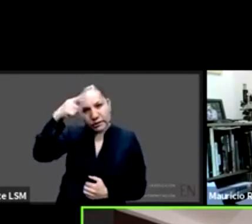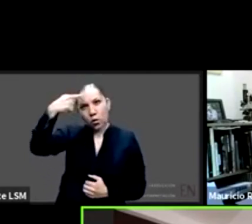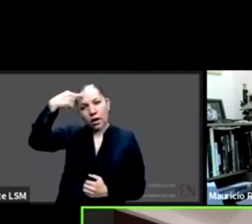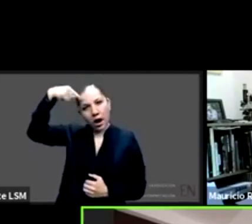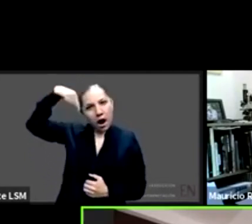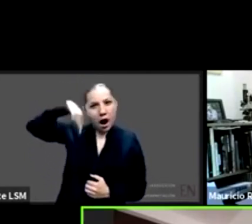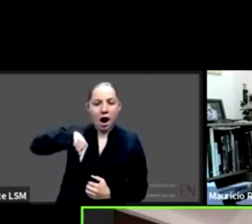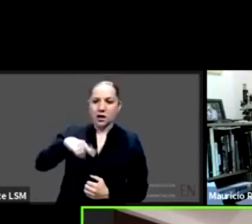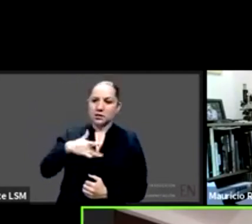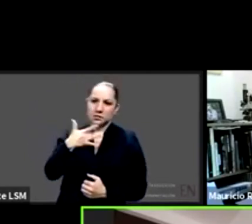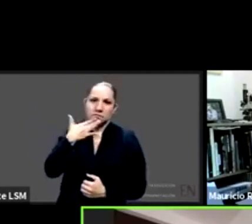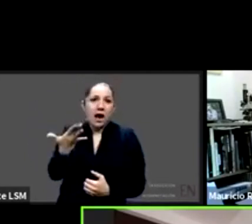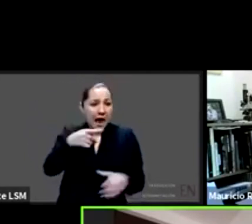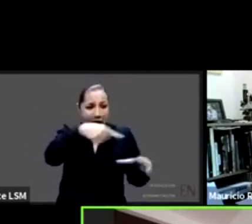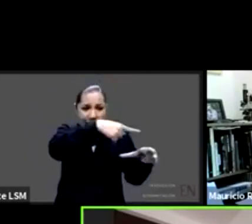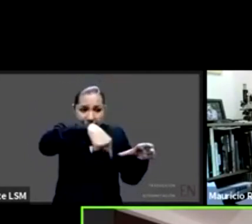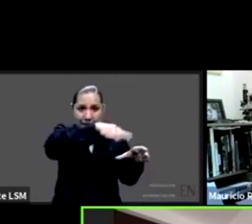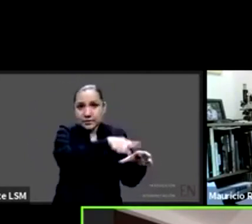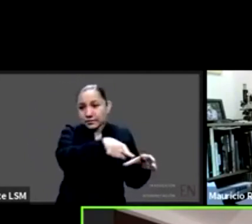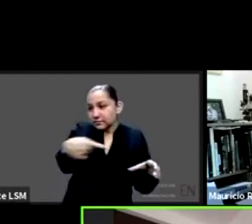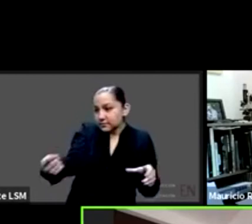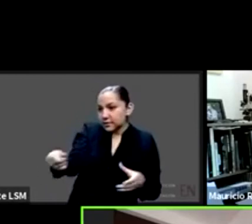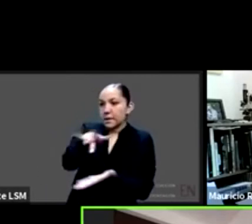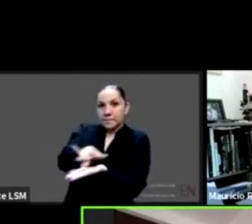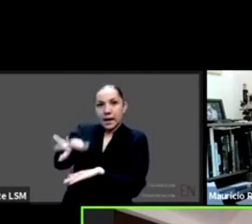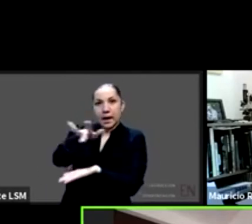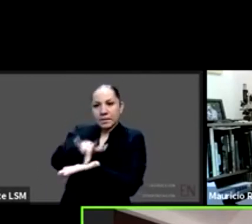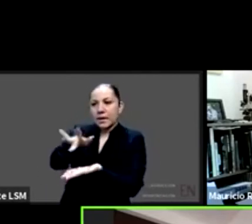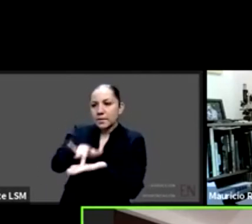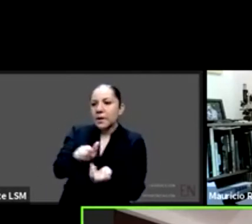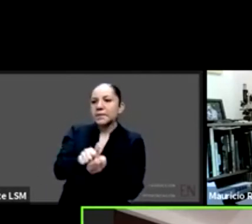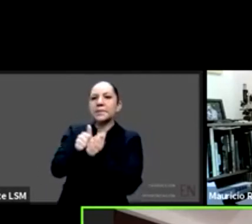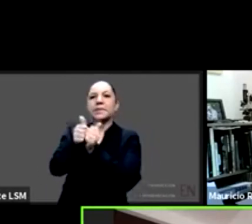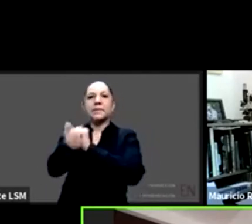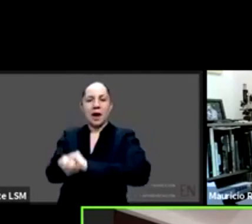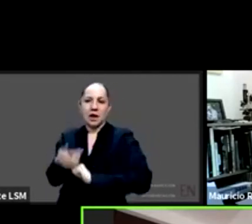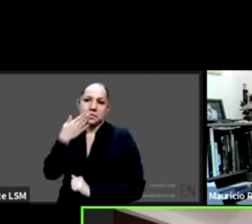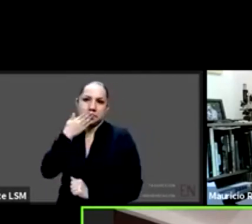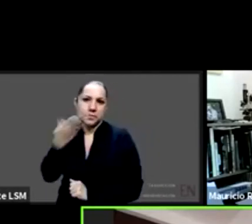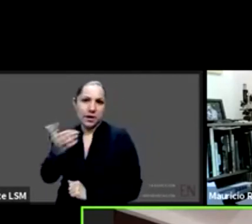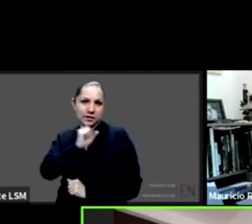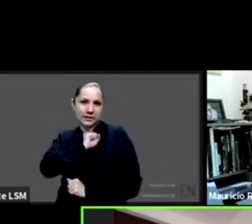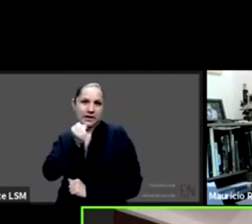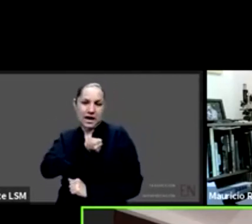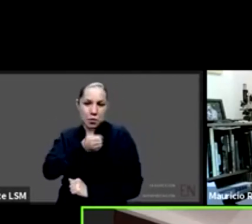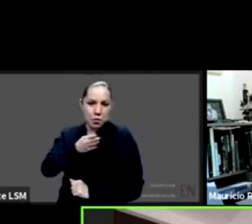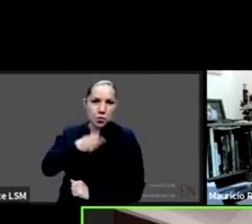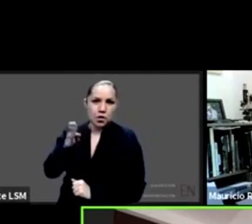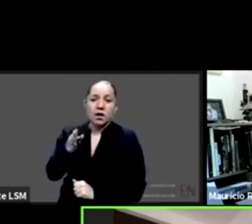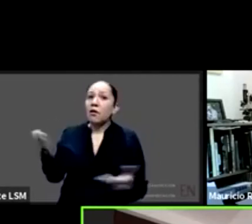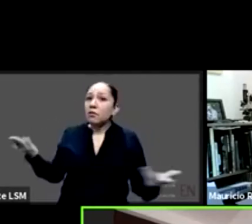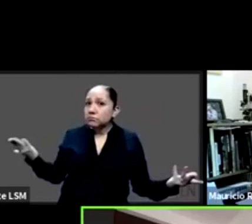la familia quien ayuda a su recuperación más pronta entonces el ISTE viene a concretar esto más o menos 2004